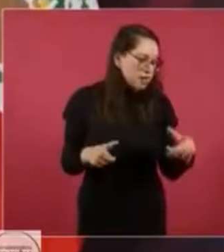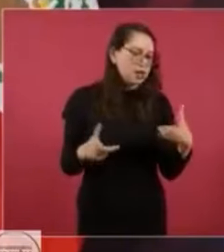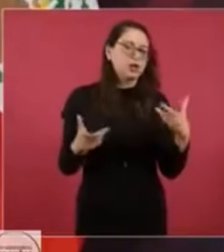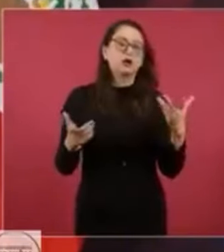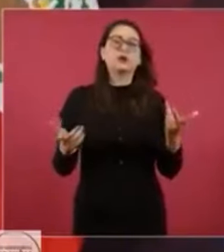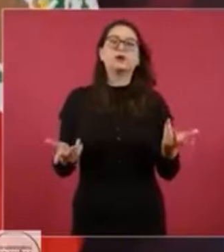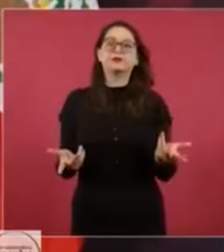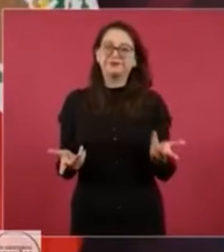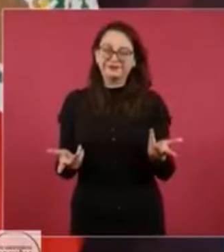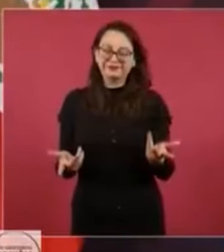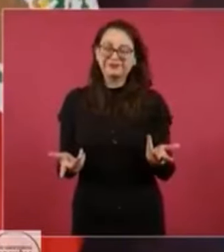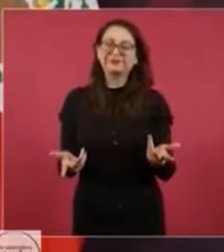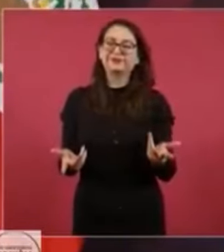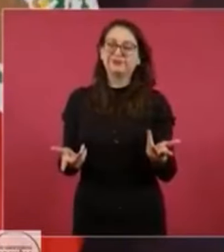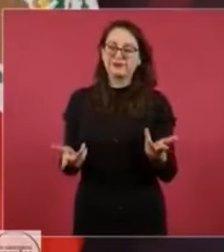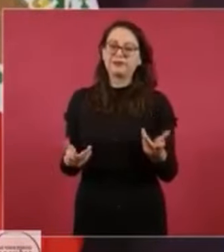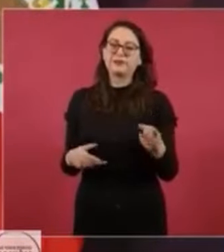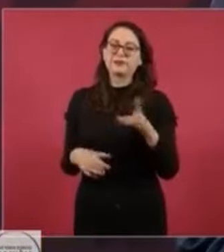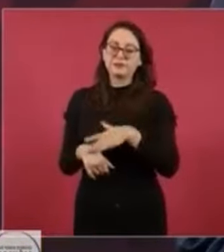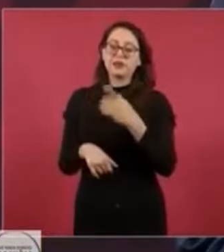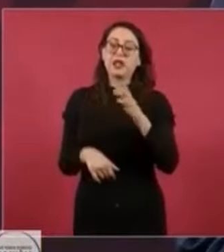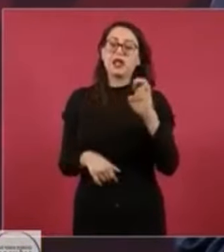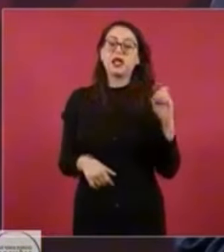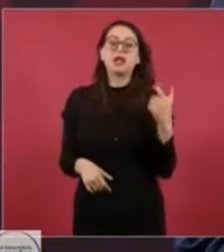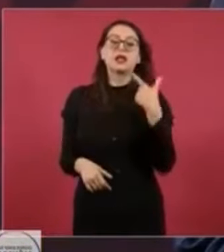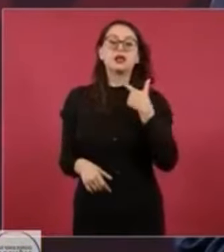gobierno de Coahuila.